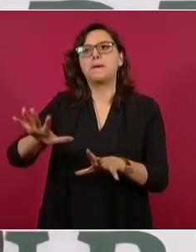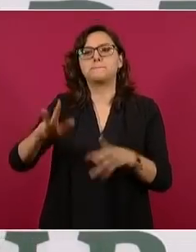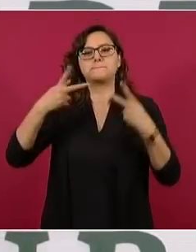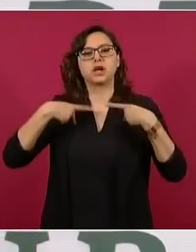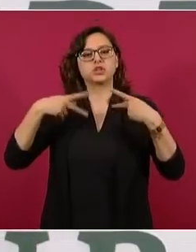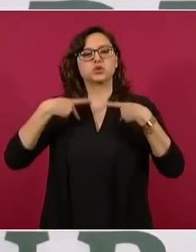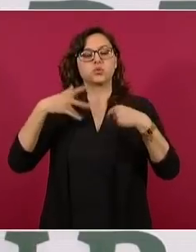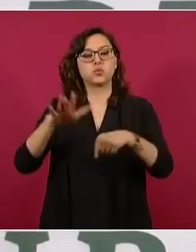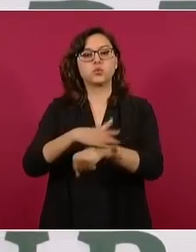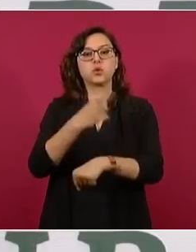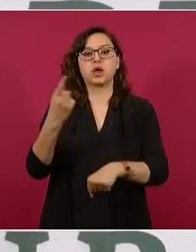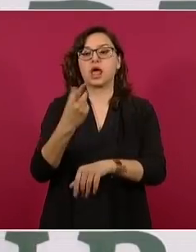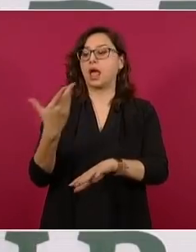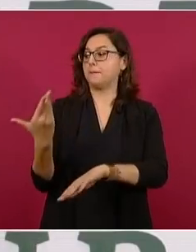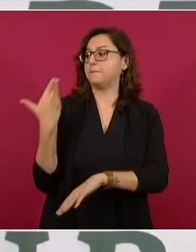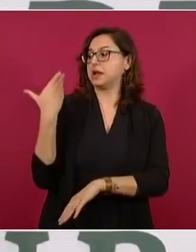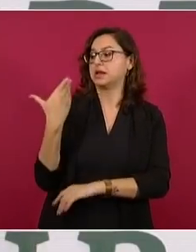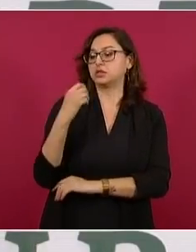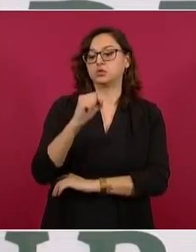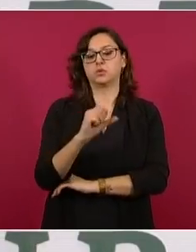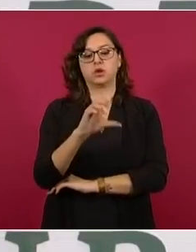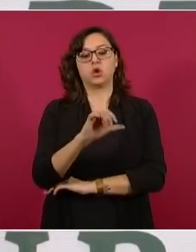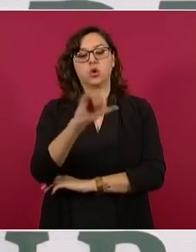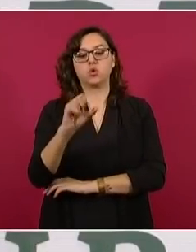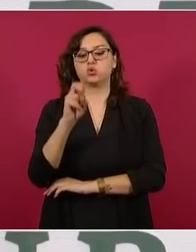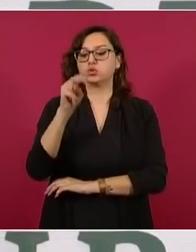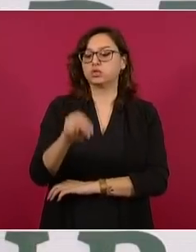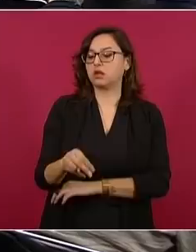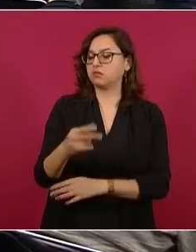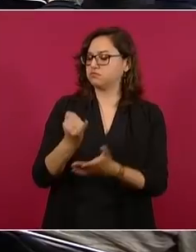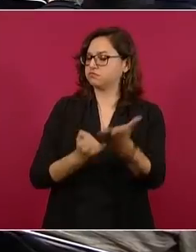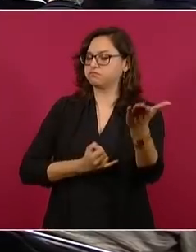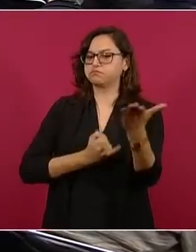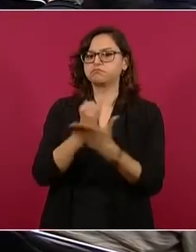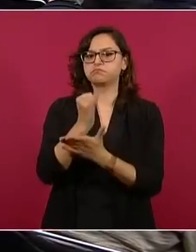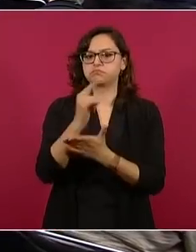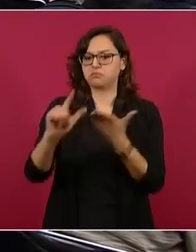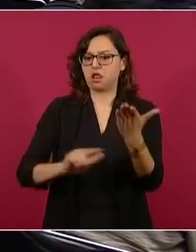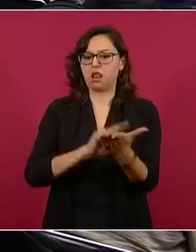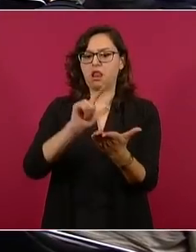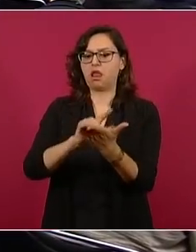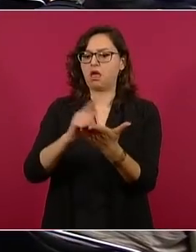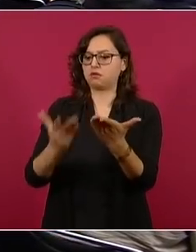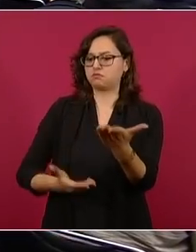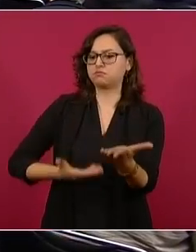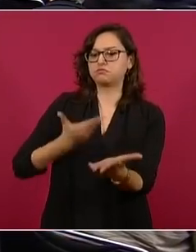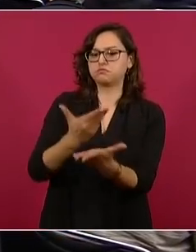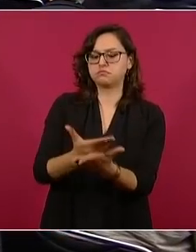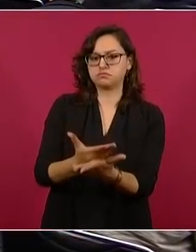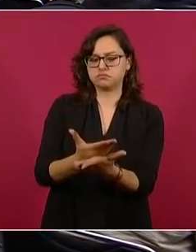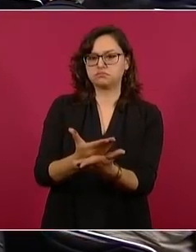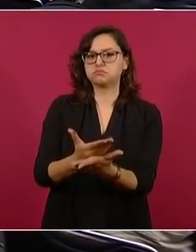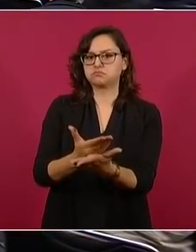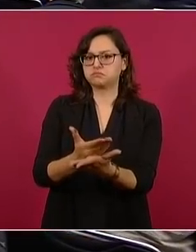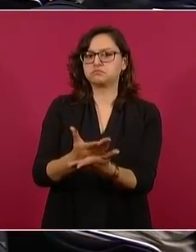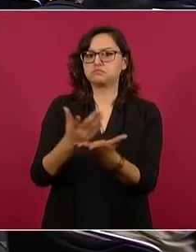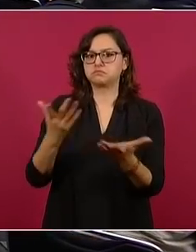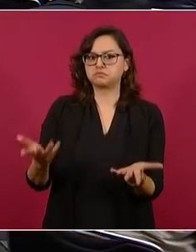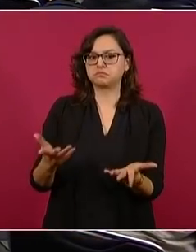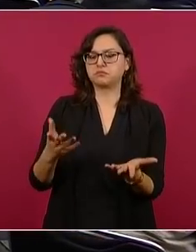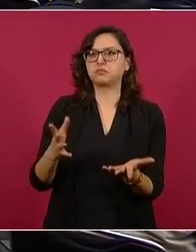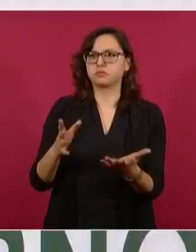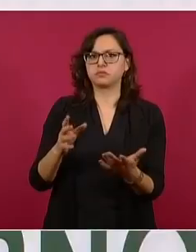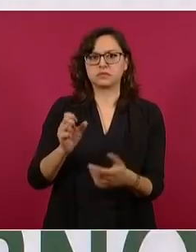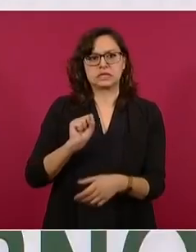industria eléctrica que inicialmente propusimos y que aprobó el Congreso